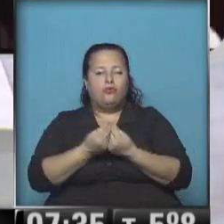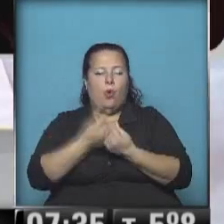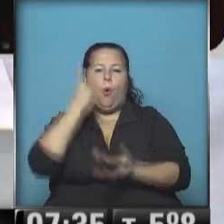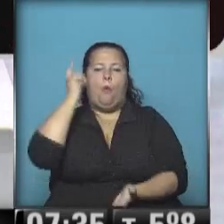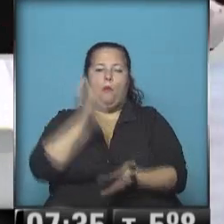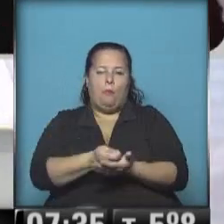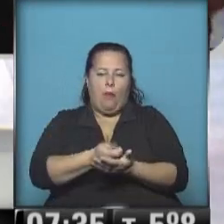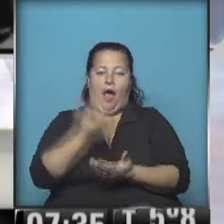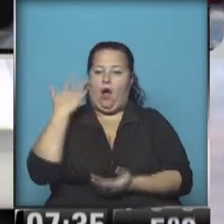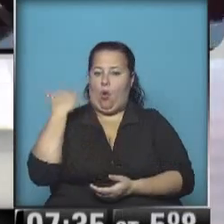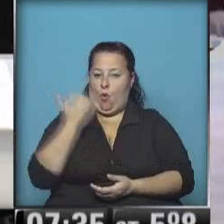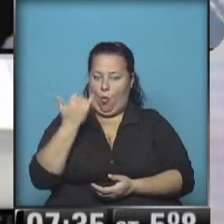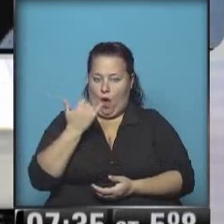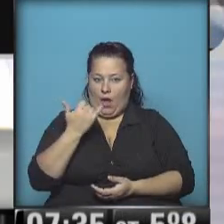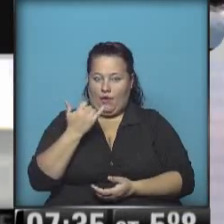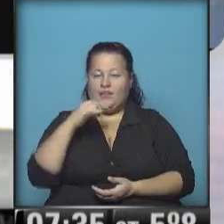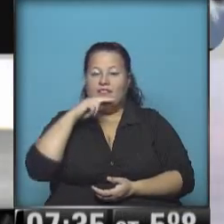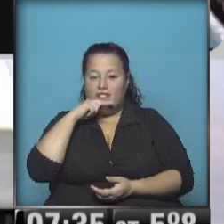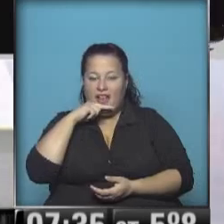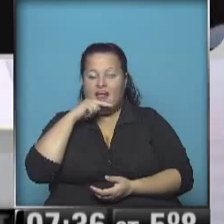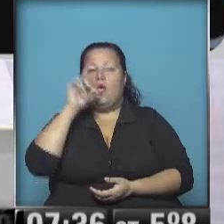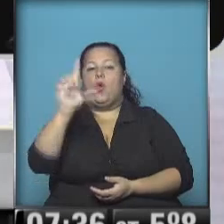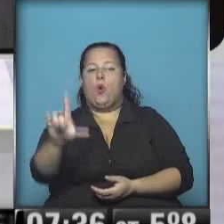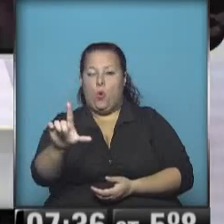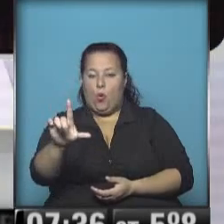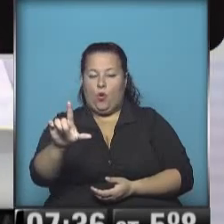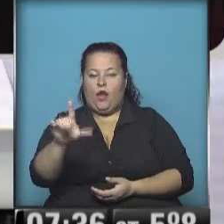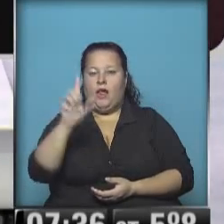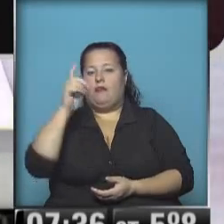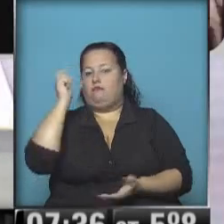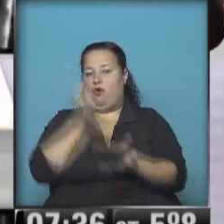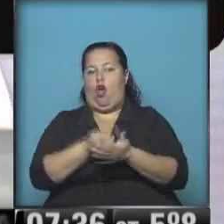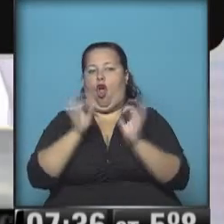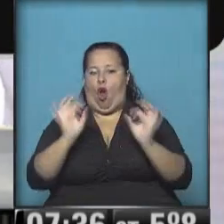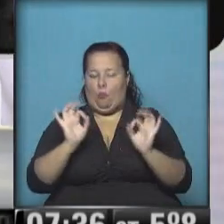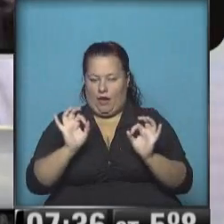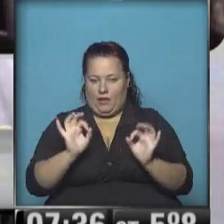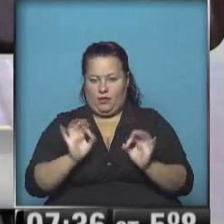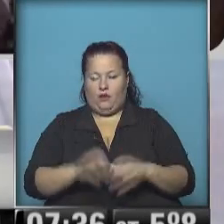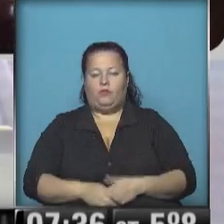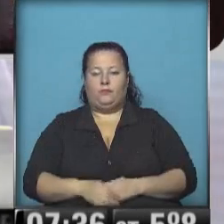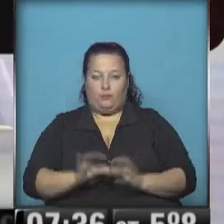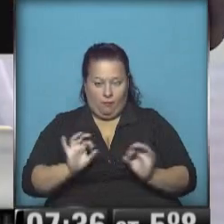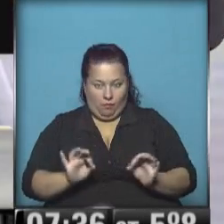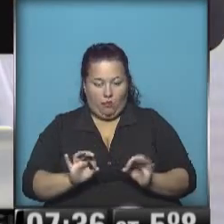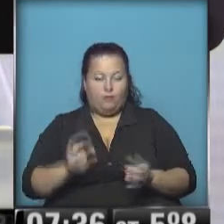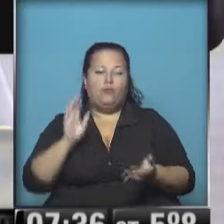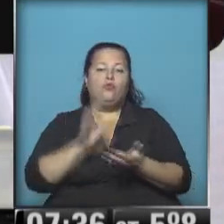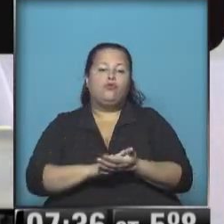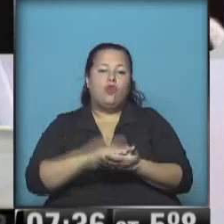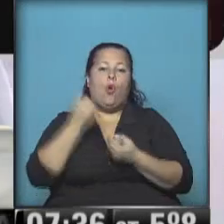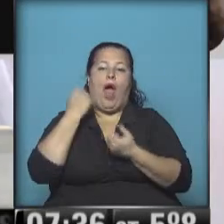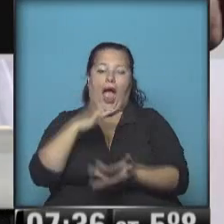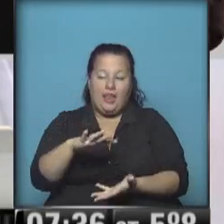pago del día jueves, viernes, y el lunes se cancelaba. Bien, con respecto al